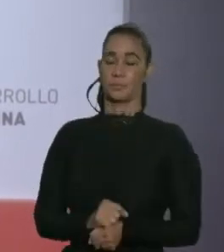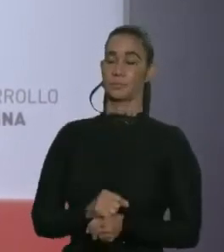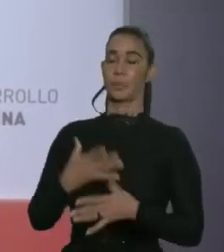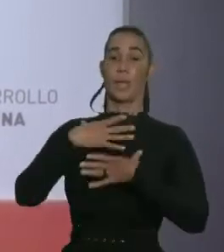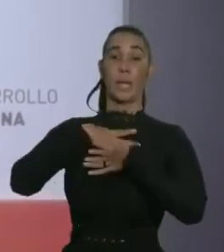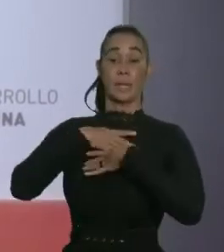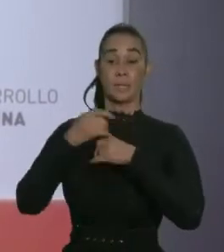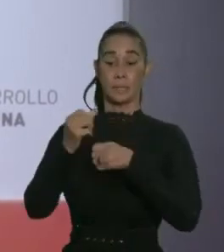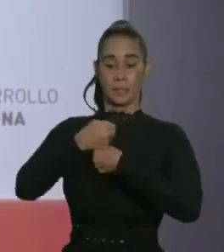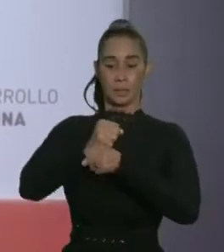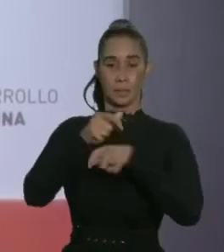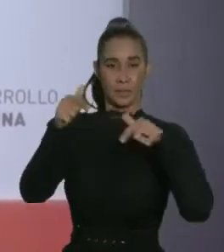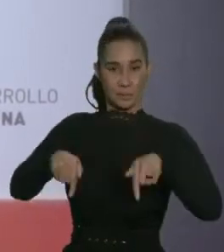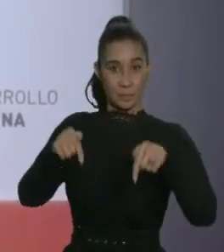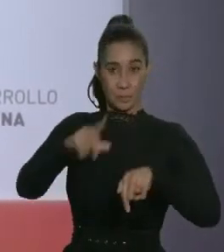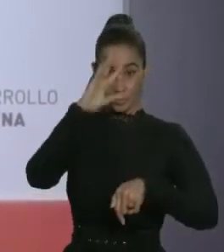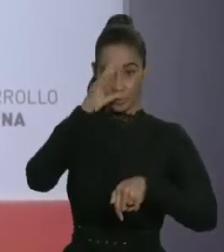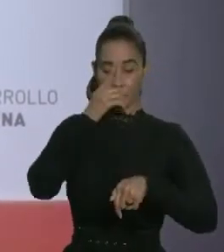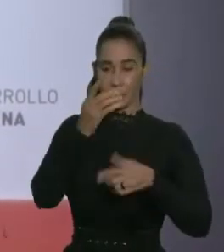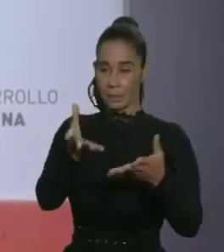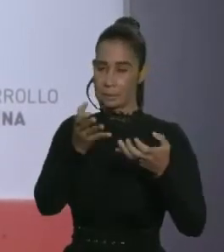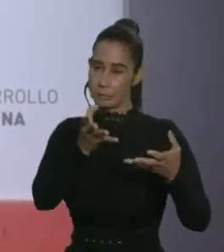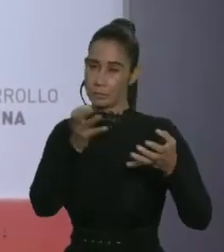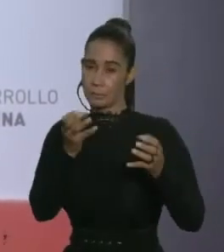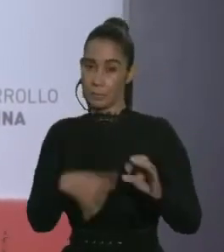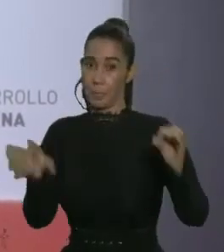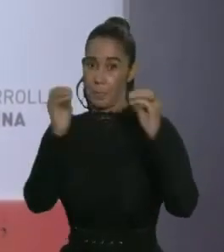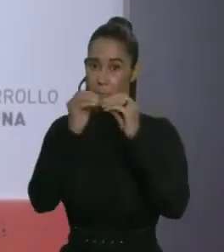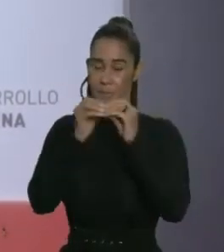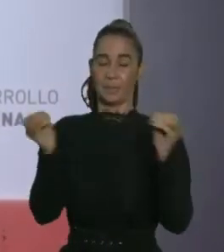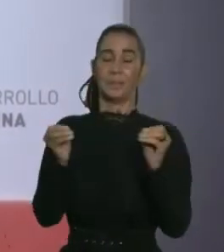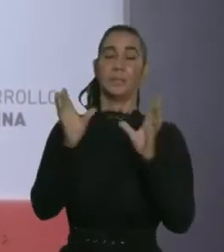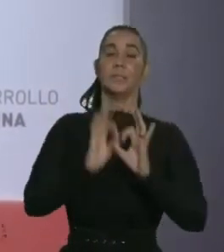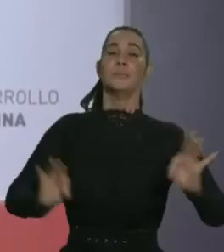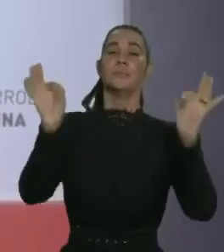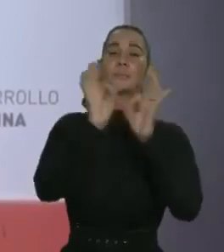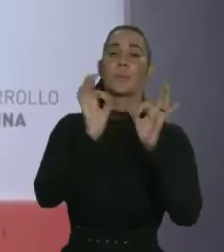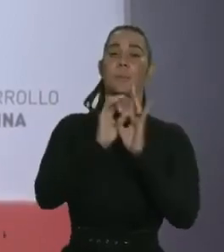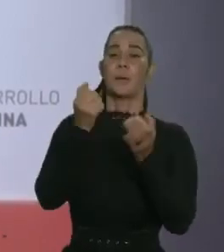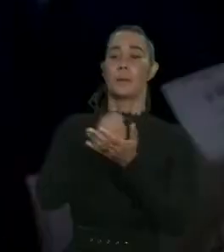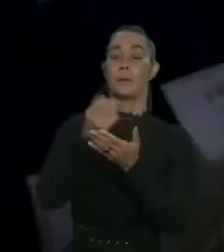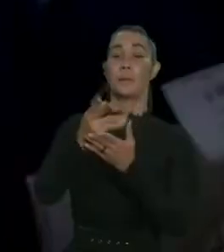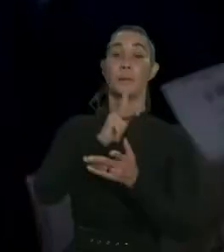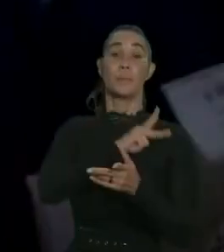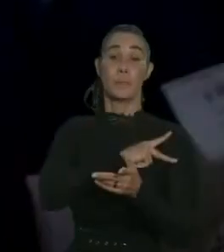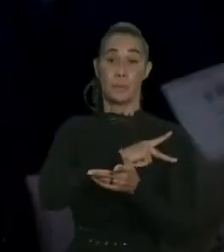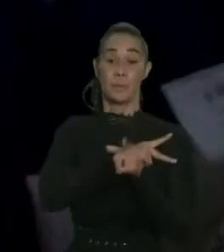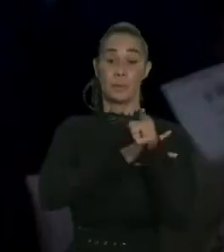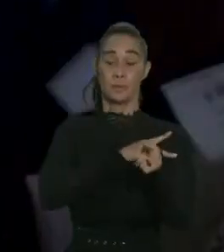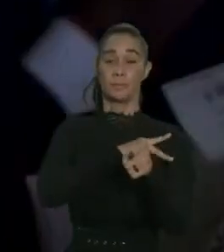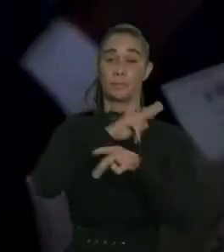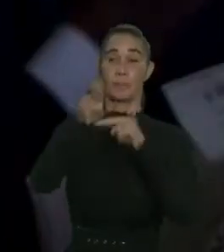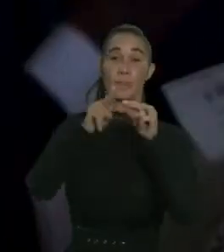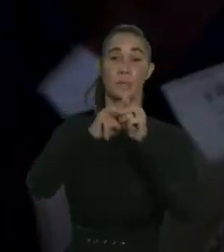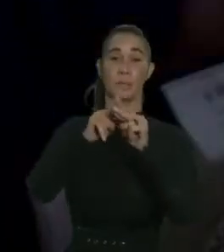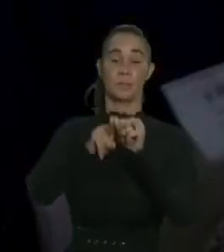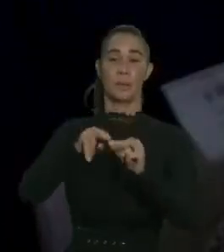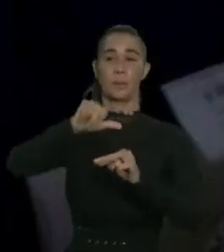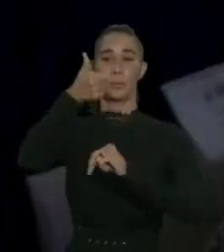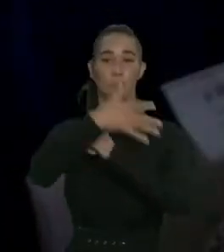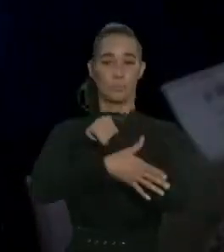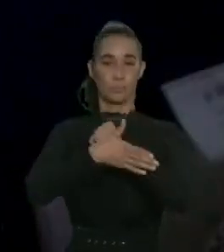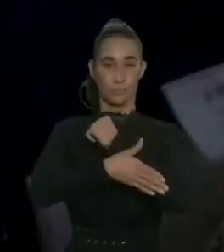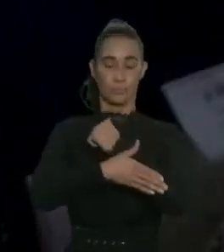productos y manufacturas crece y en ese espacio tiene un lugar importante en la inversión privada, tanto nacional como extranjera,